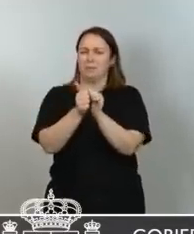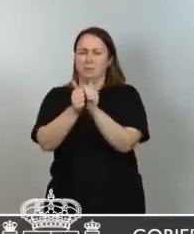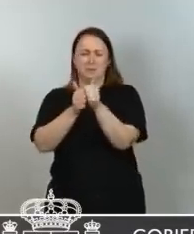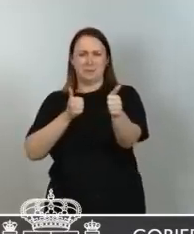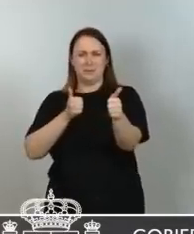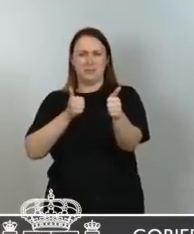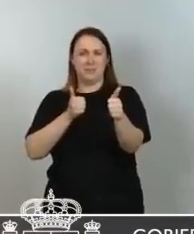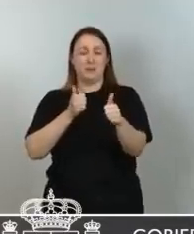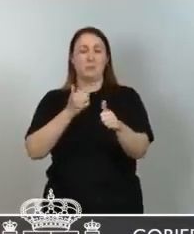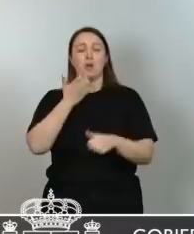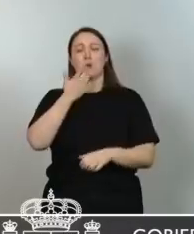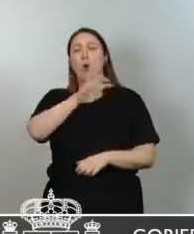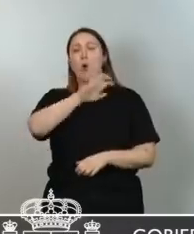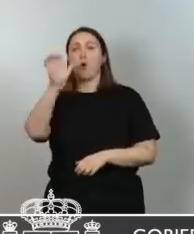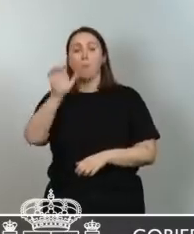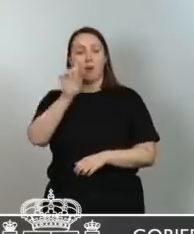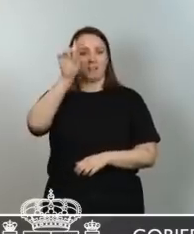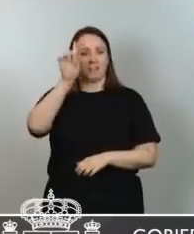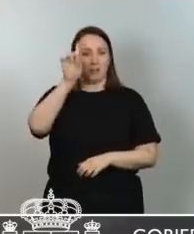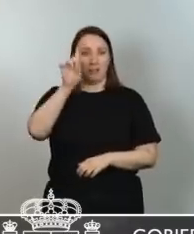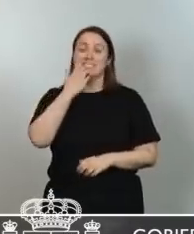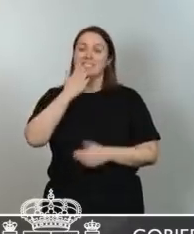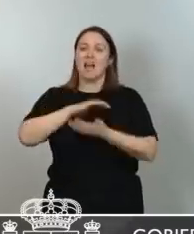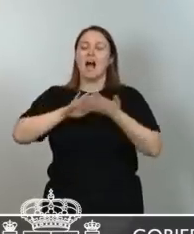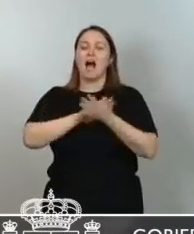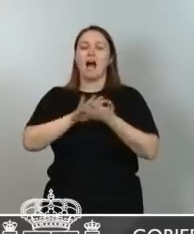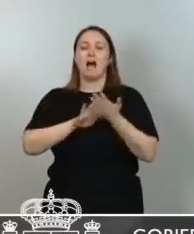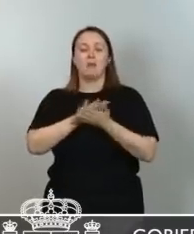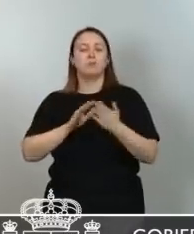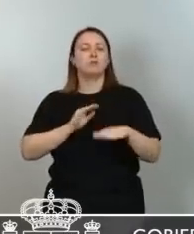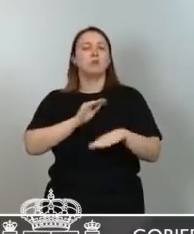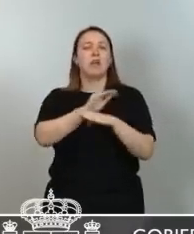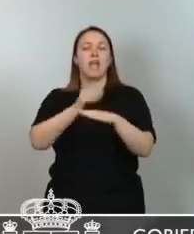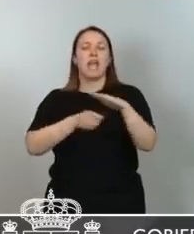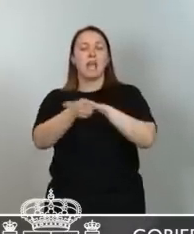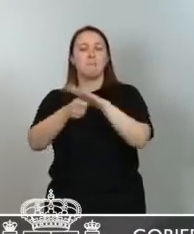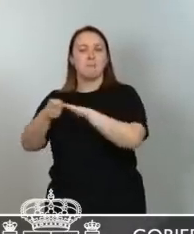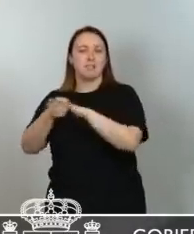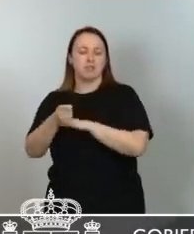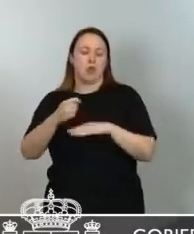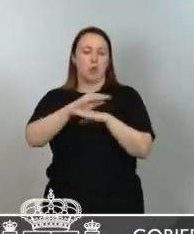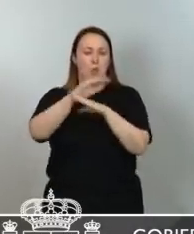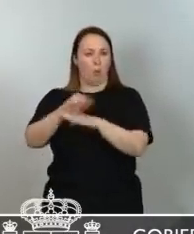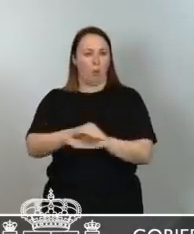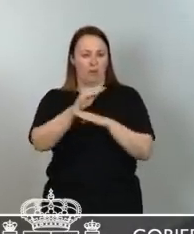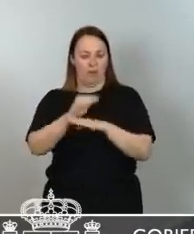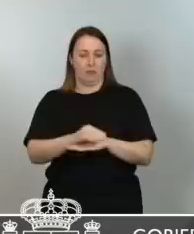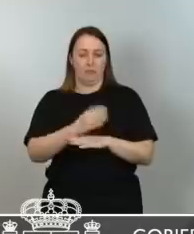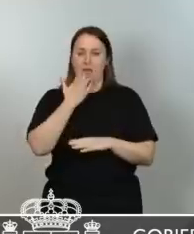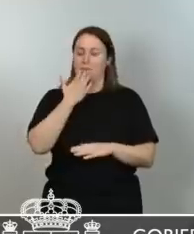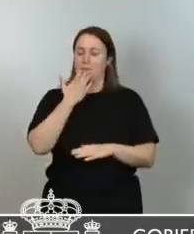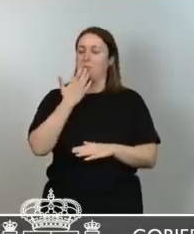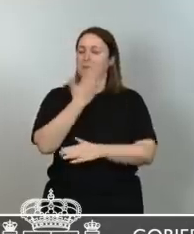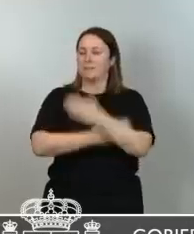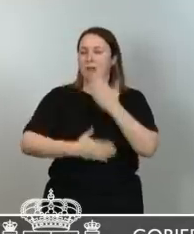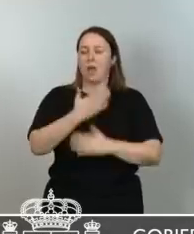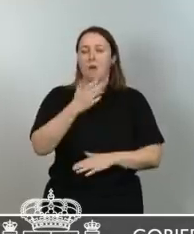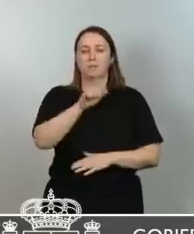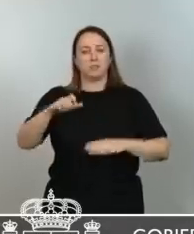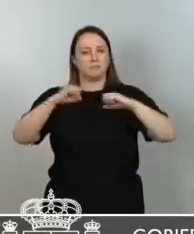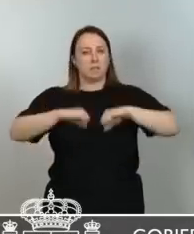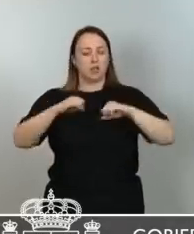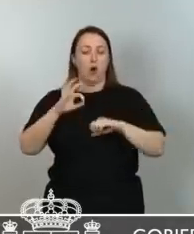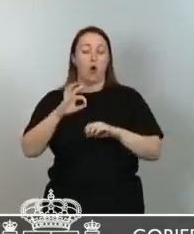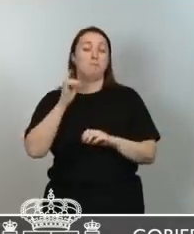cuando hablamos de inversión en cuidados de larga duración, a mayores, a discapacitados y a dependientes. Invertir en